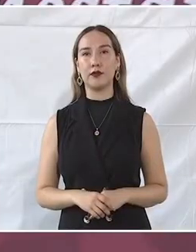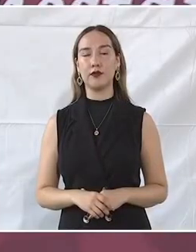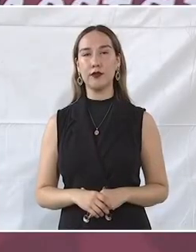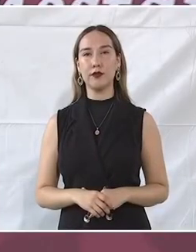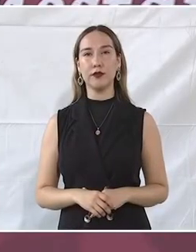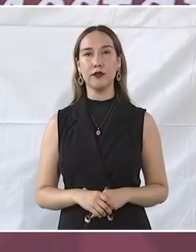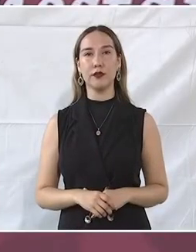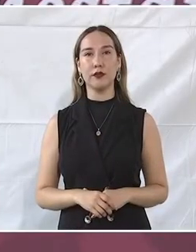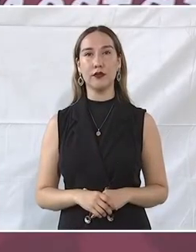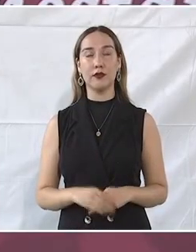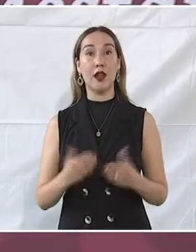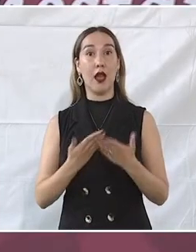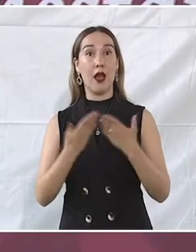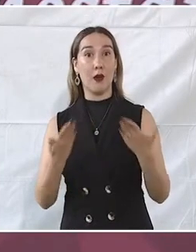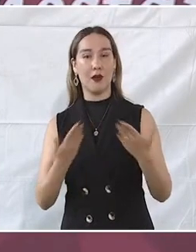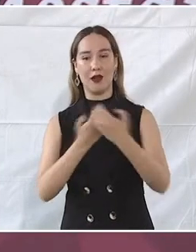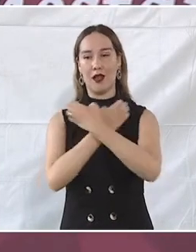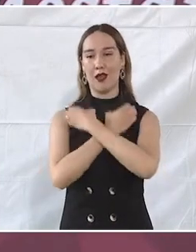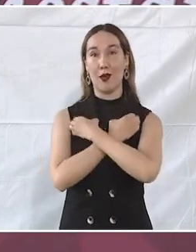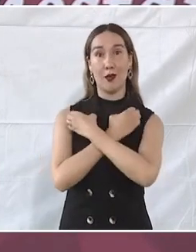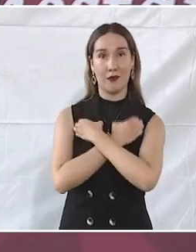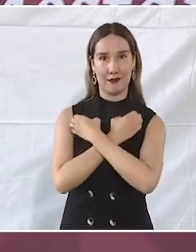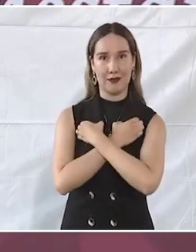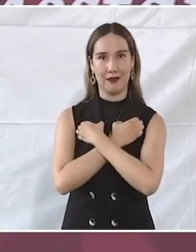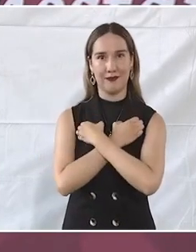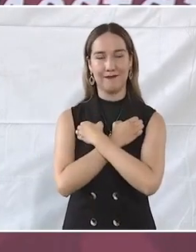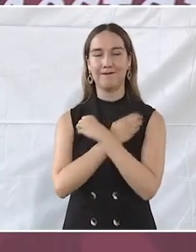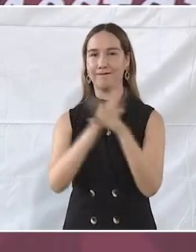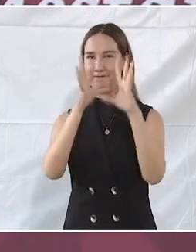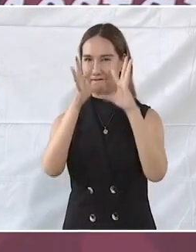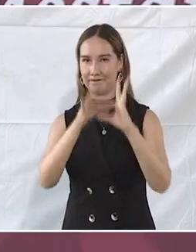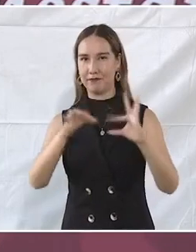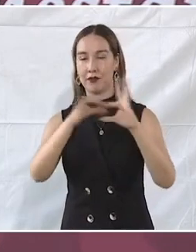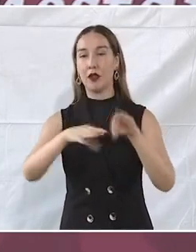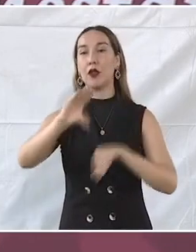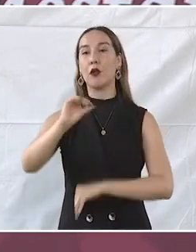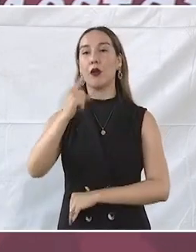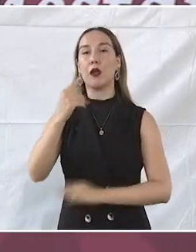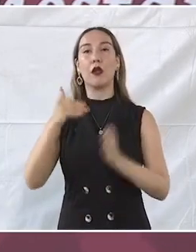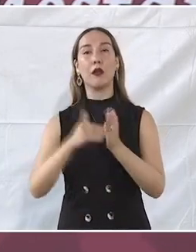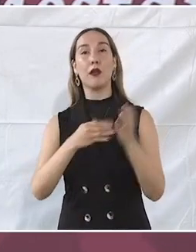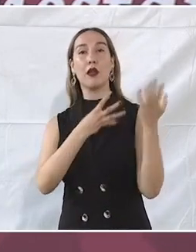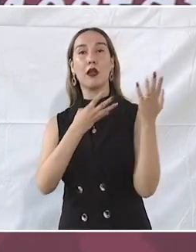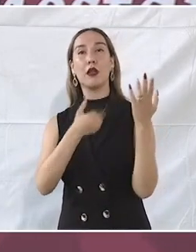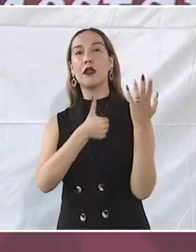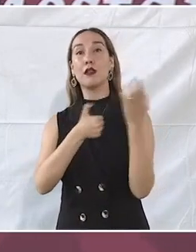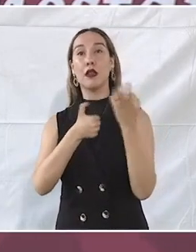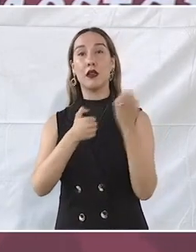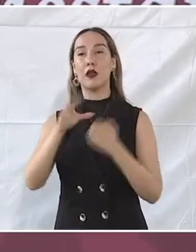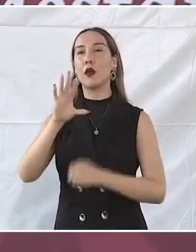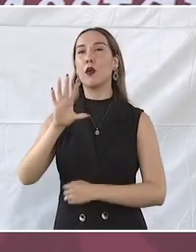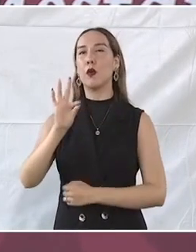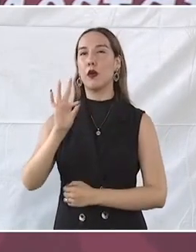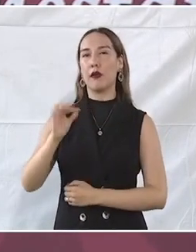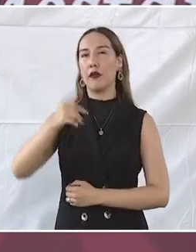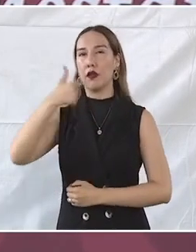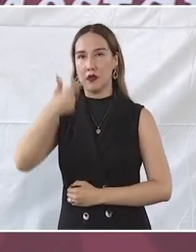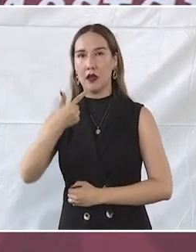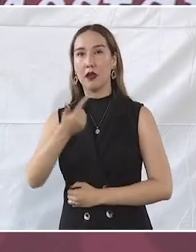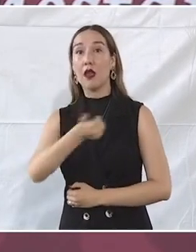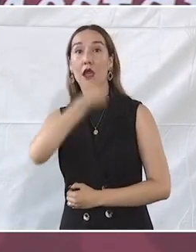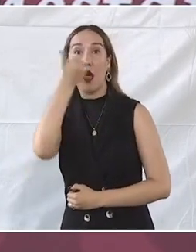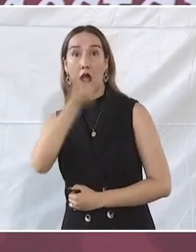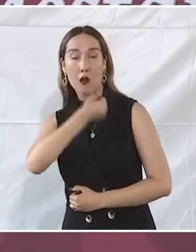En materia educativa, decirle, señor Presidente, que 91 mil 647 estudiantes de todos los